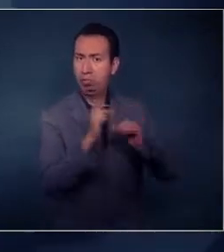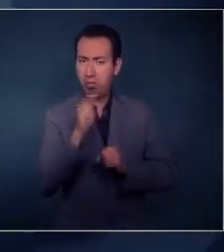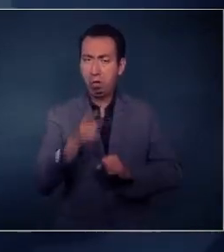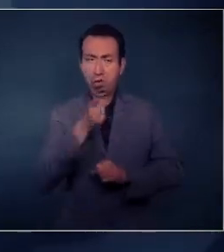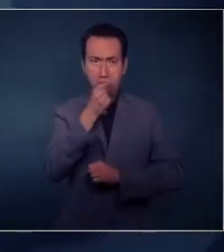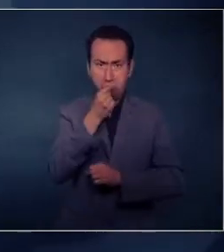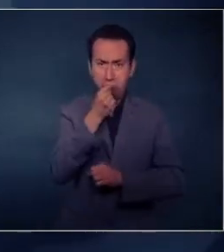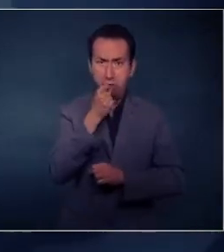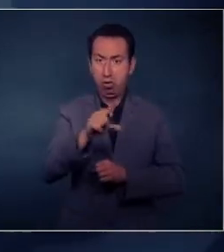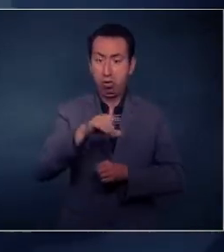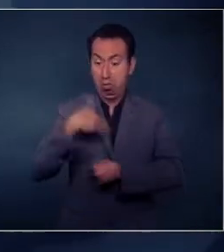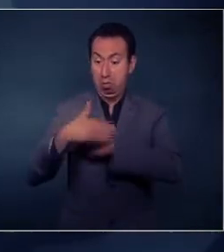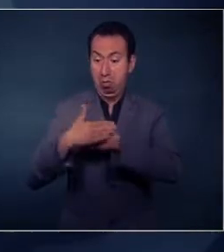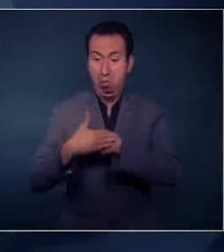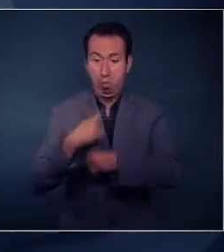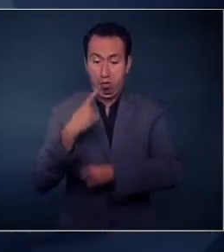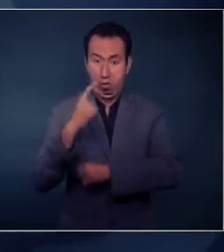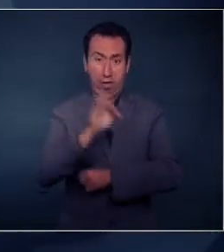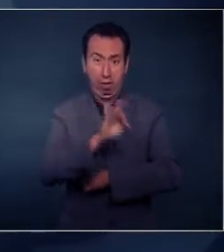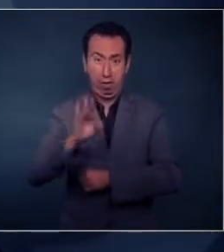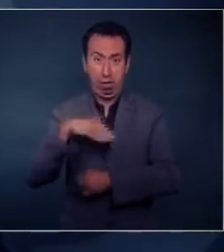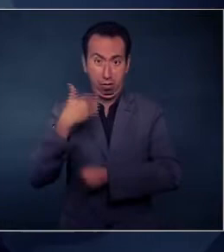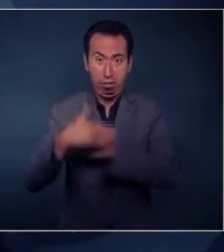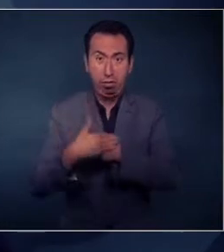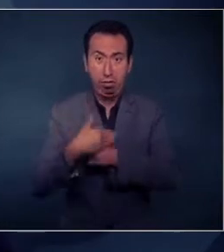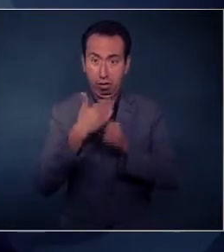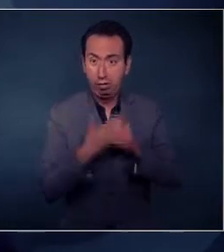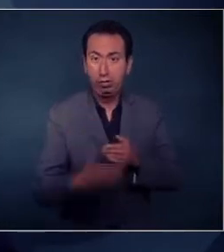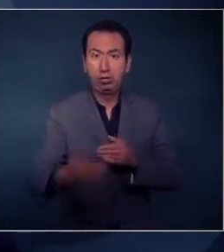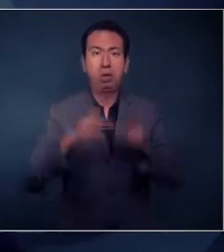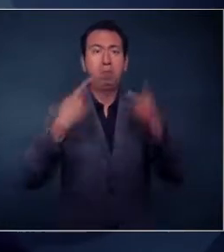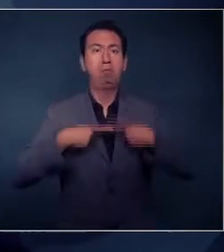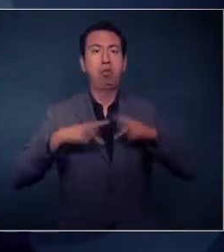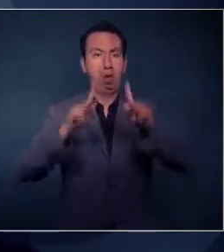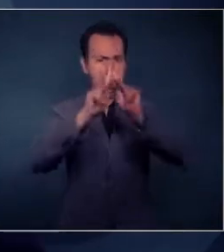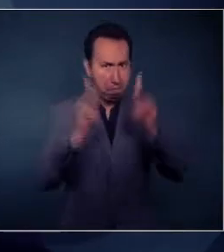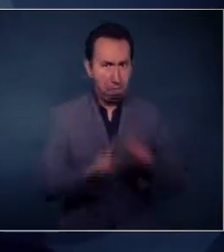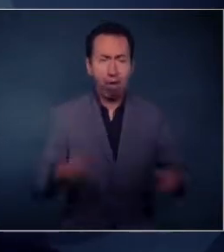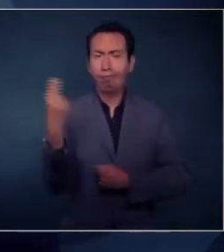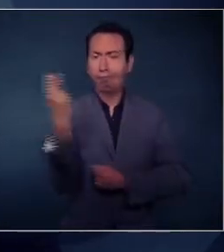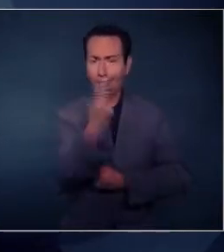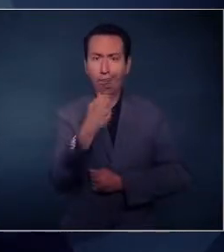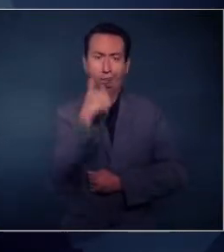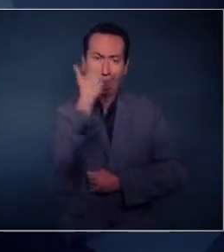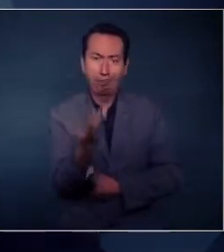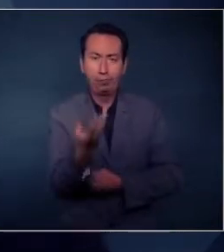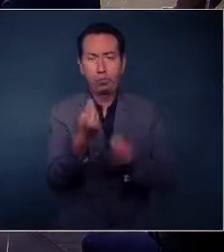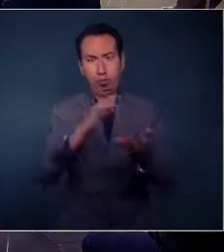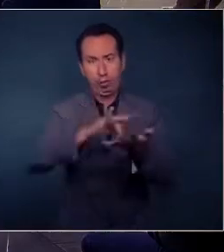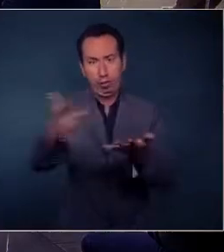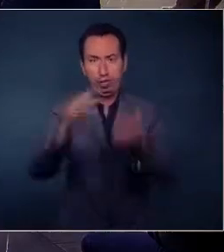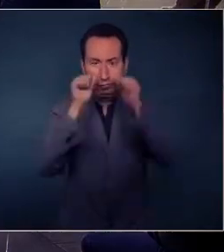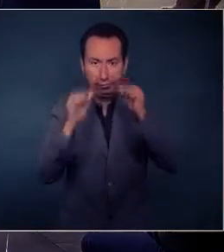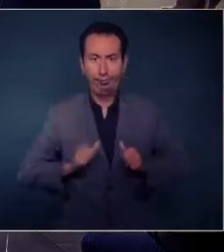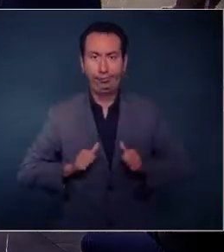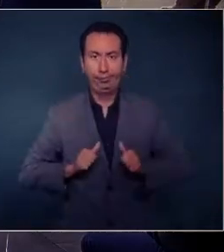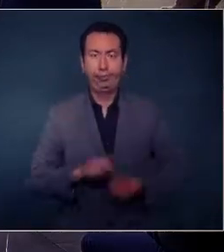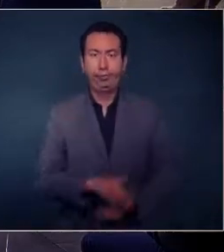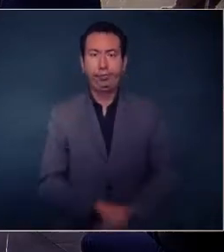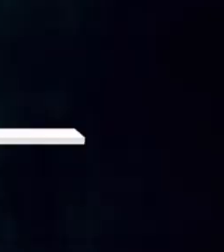que en el corto tiempo podamos devolverle la paz y la tranquilidad que todos los guanajuatenses nos merecemos. Muchísimas gracias, presidente.